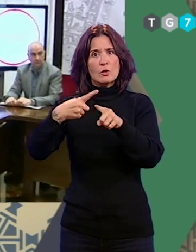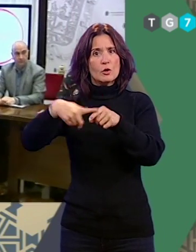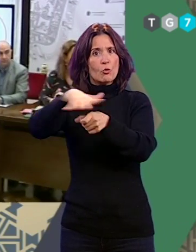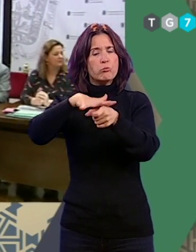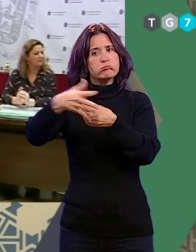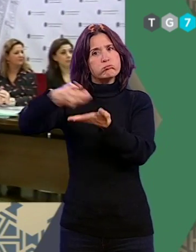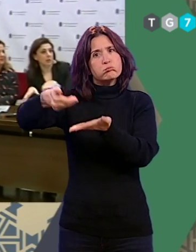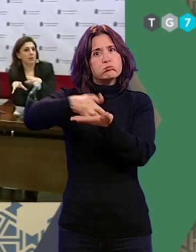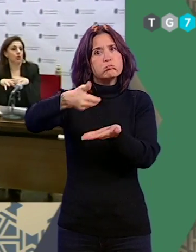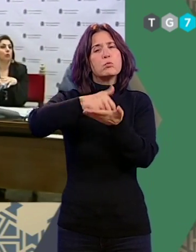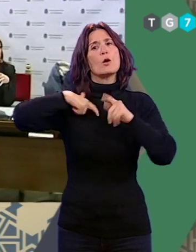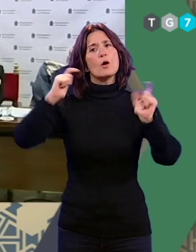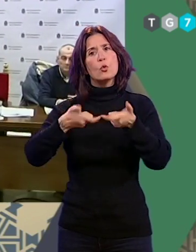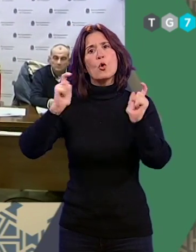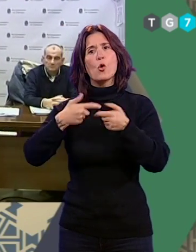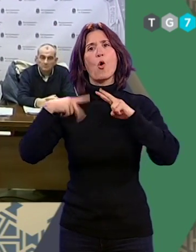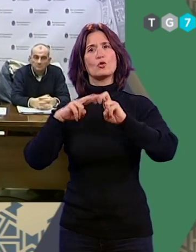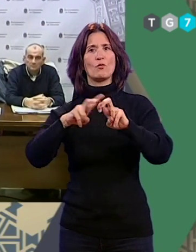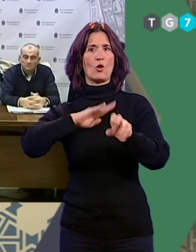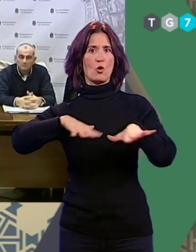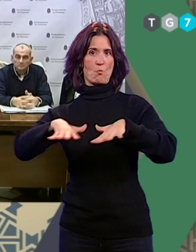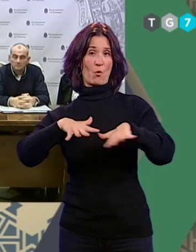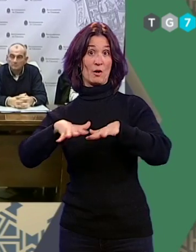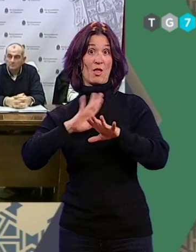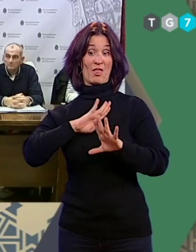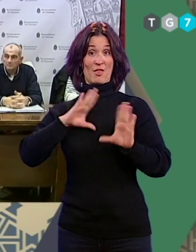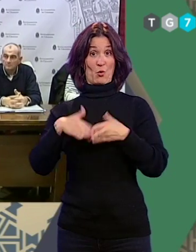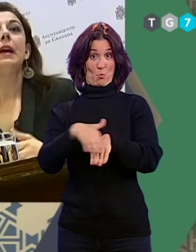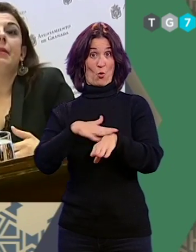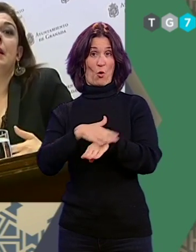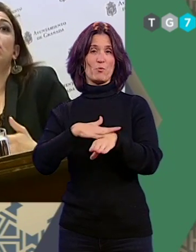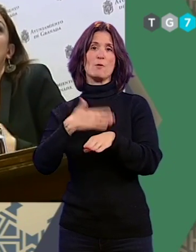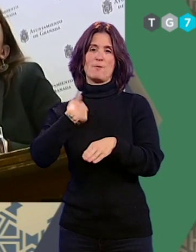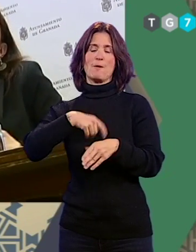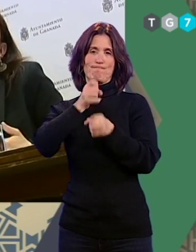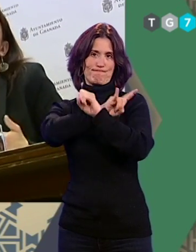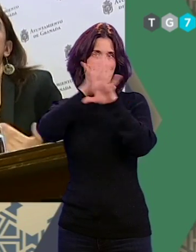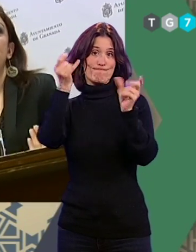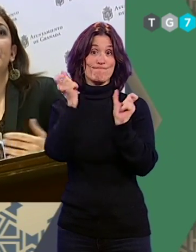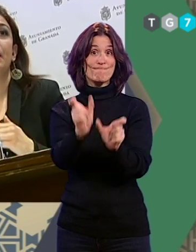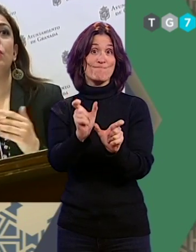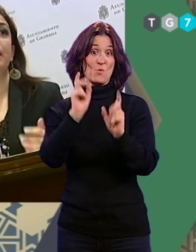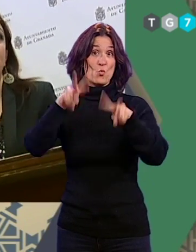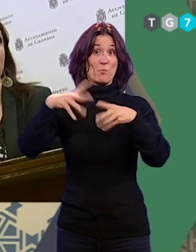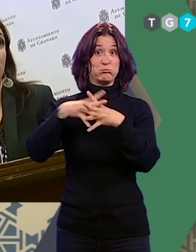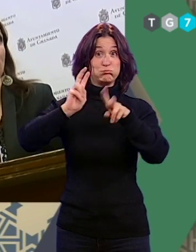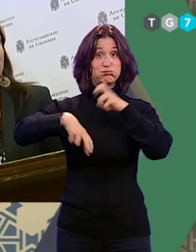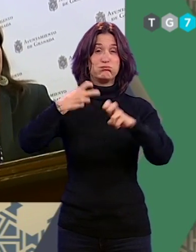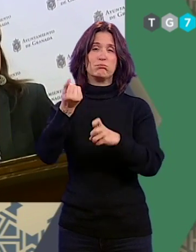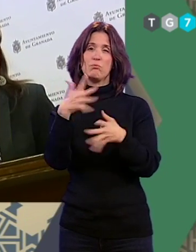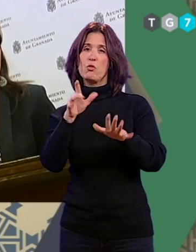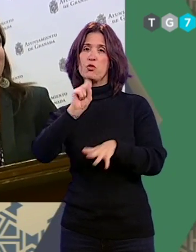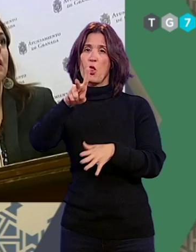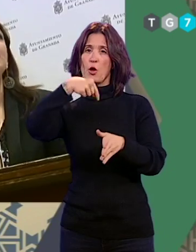distrito y con reuniones del Observatorio de la Movilidad. Desde el equipo de gobierno se ha afirmado que el coste de este nuevo sistema será de 12